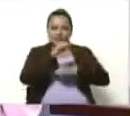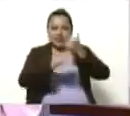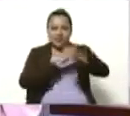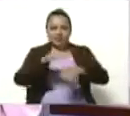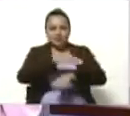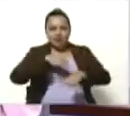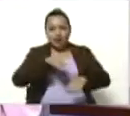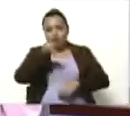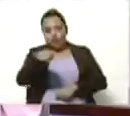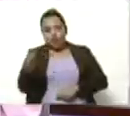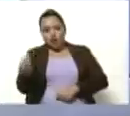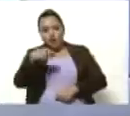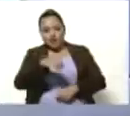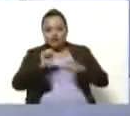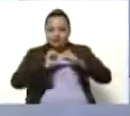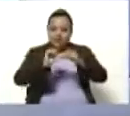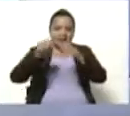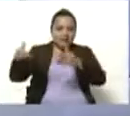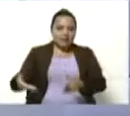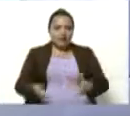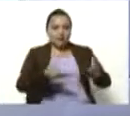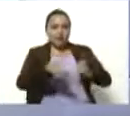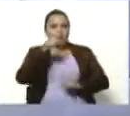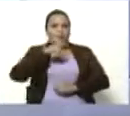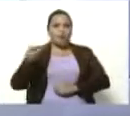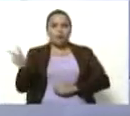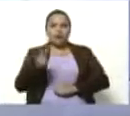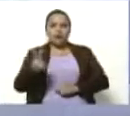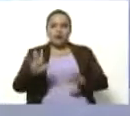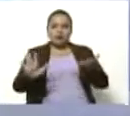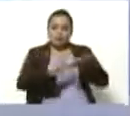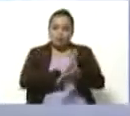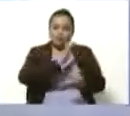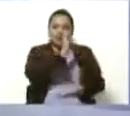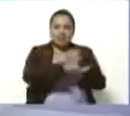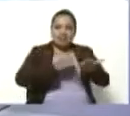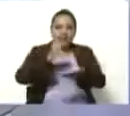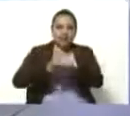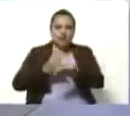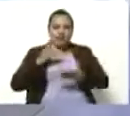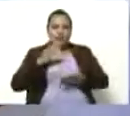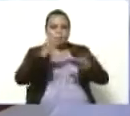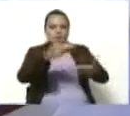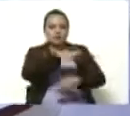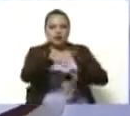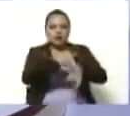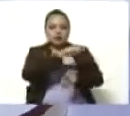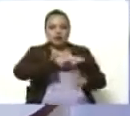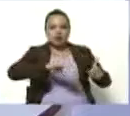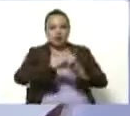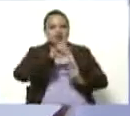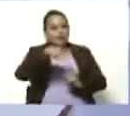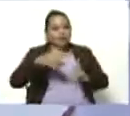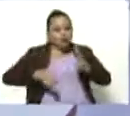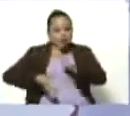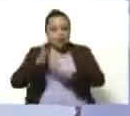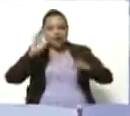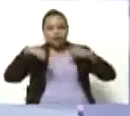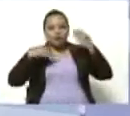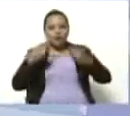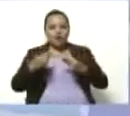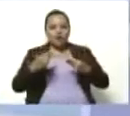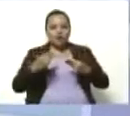extienda esa invitación al público venezolano para la inscripción al Premio Nacional de Cultura y la cita con el Congo. Rápidamente. Así es,